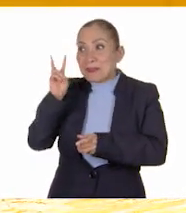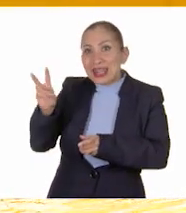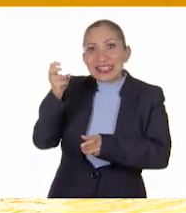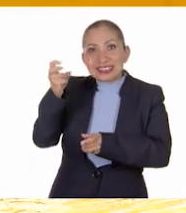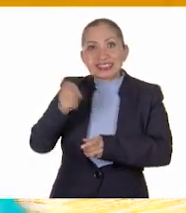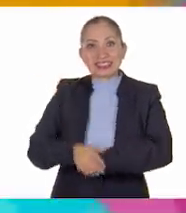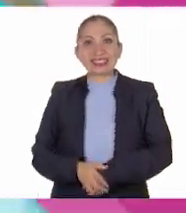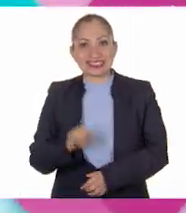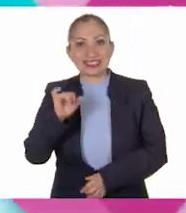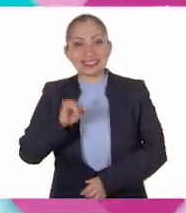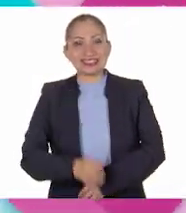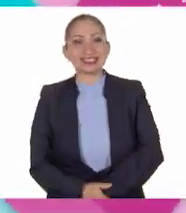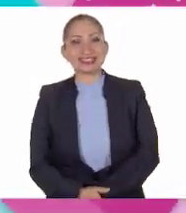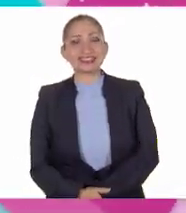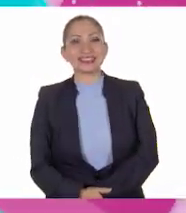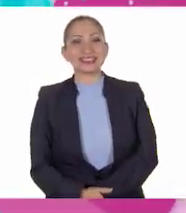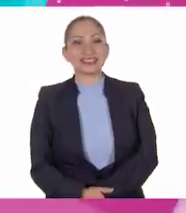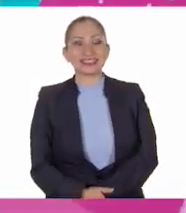a verlo! ¡Sí!